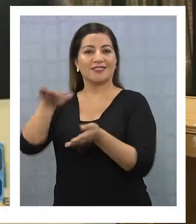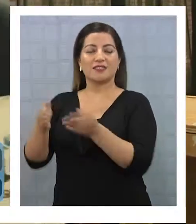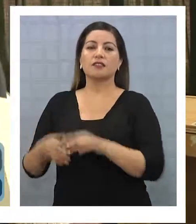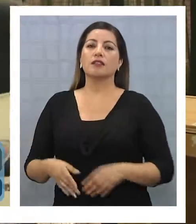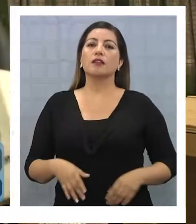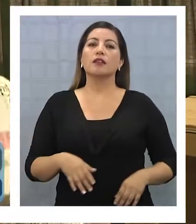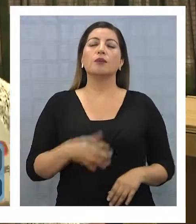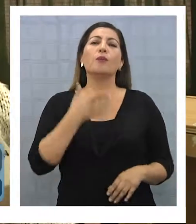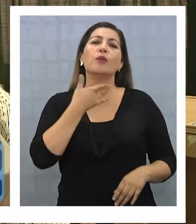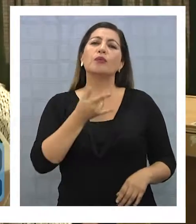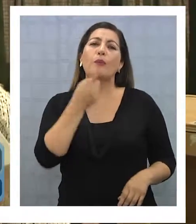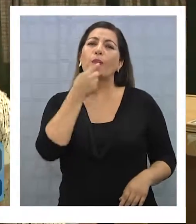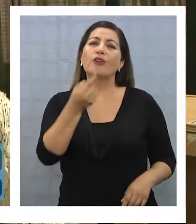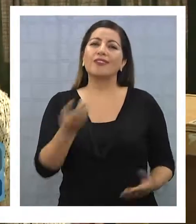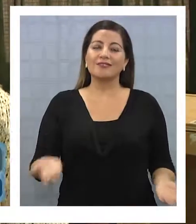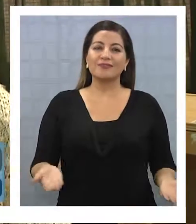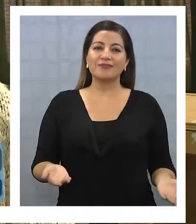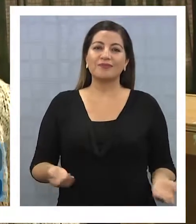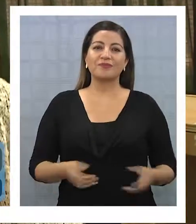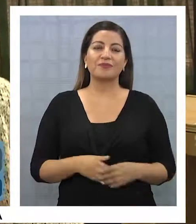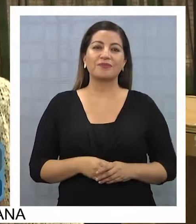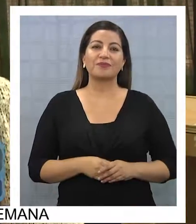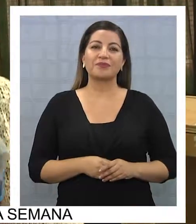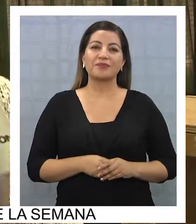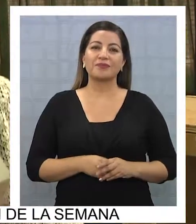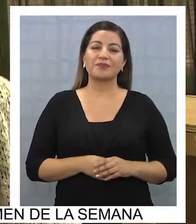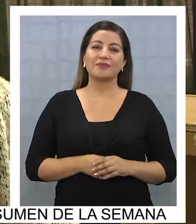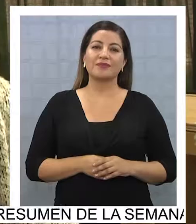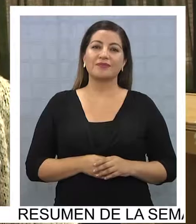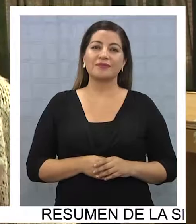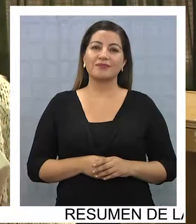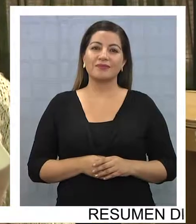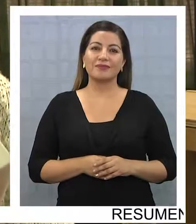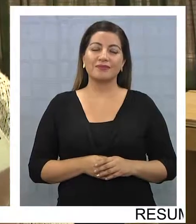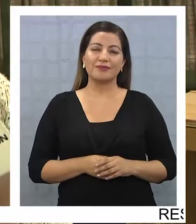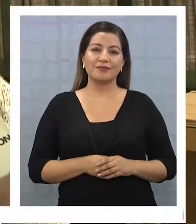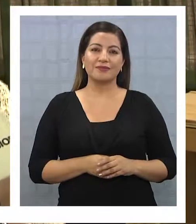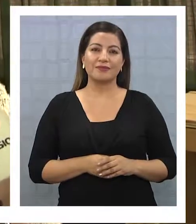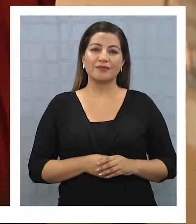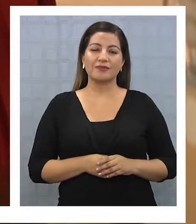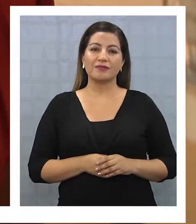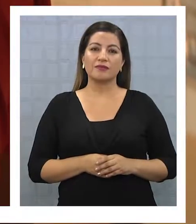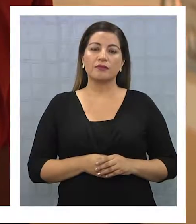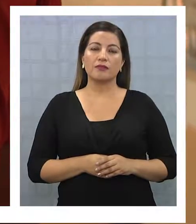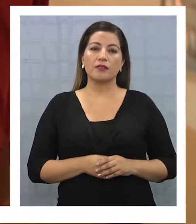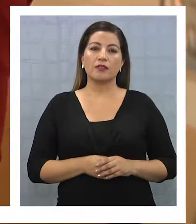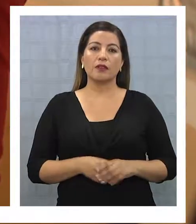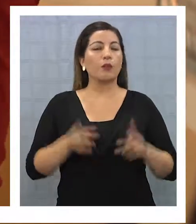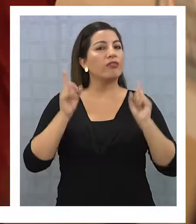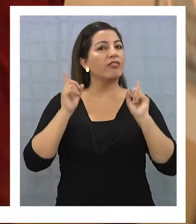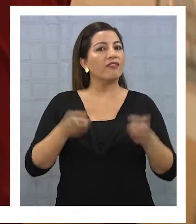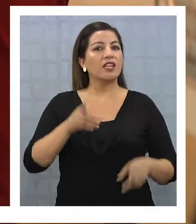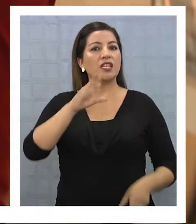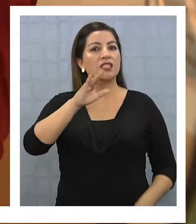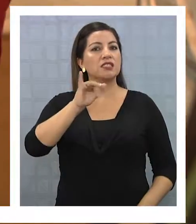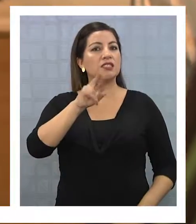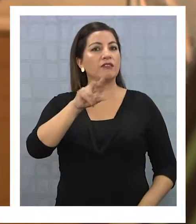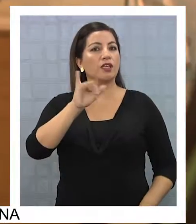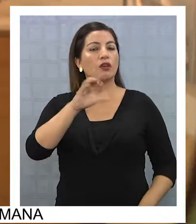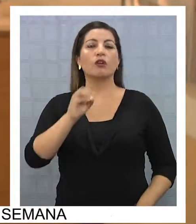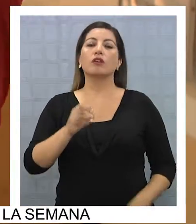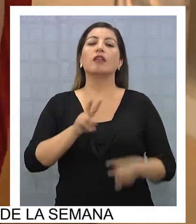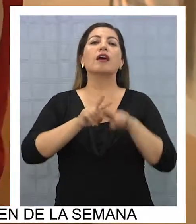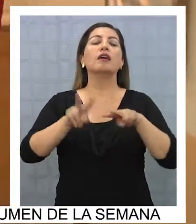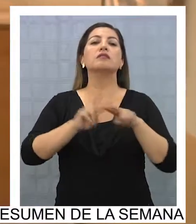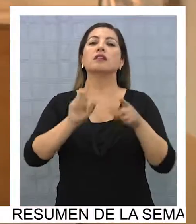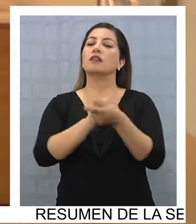¿Por qué las elecciones? ¿Por qué venían a votar en las primarias? Porque mucha gente no está ni ahí. Porque es un deber cívico, hay que empezar a